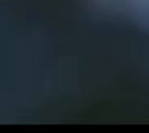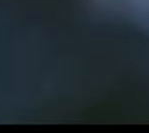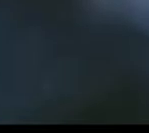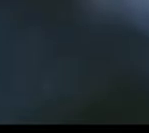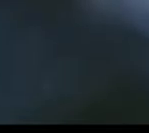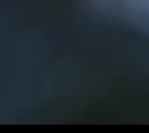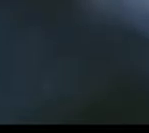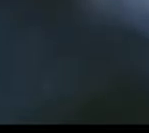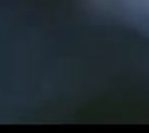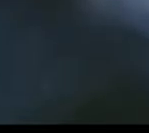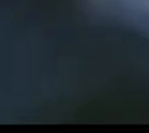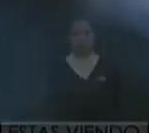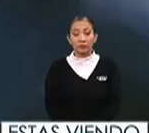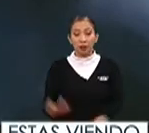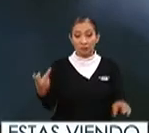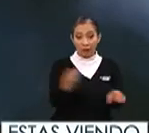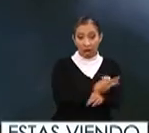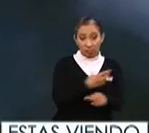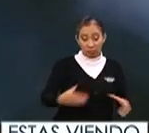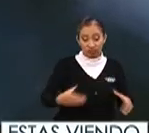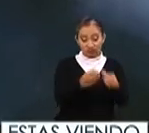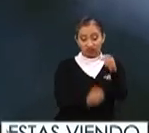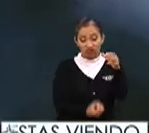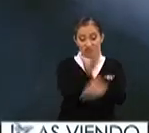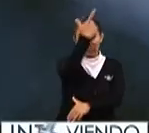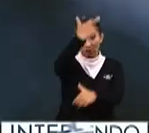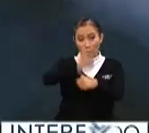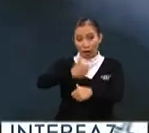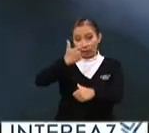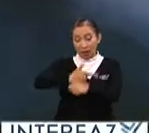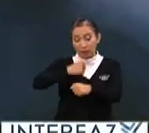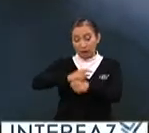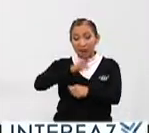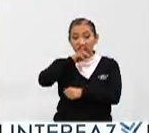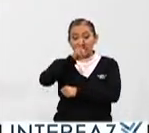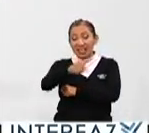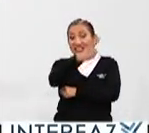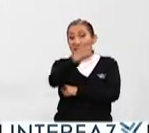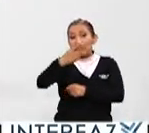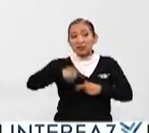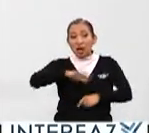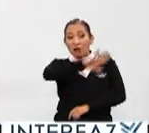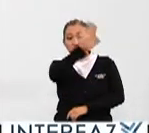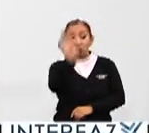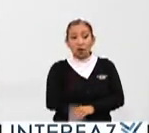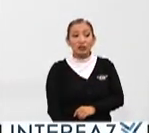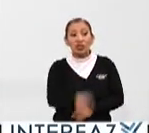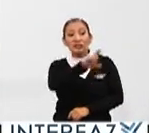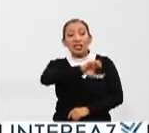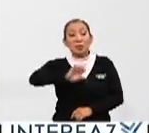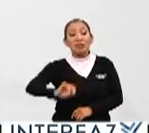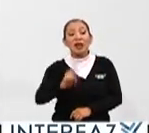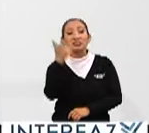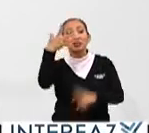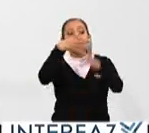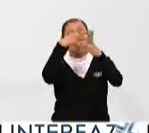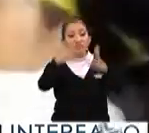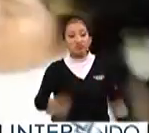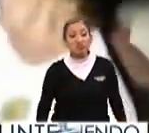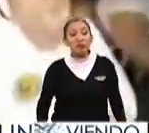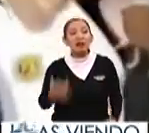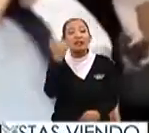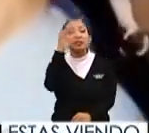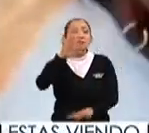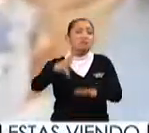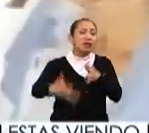tras la erupción del volcán de fuego en Guatemala que dejó más de 100 personas fallecidas 197 desaparecidos